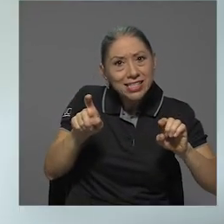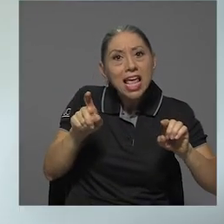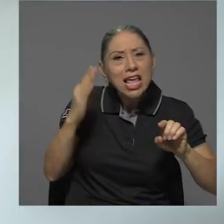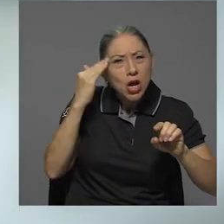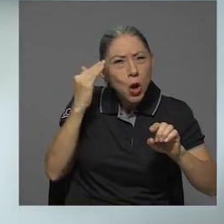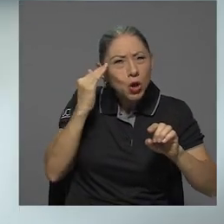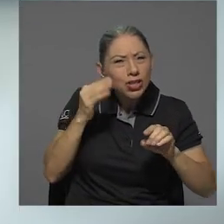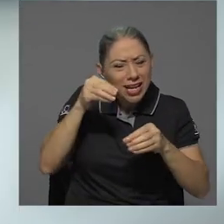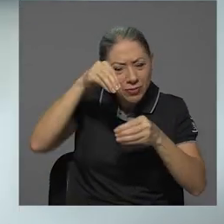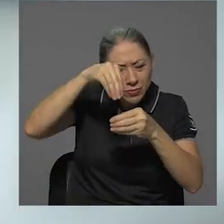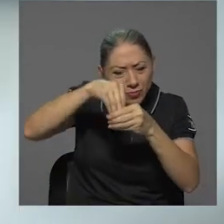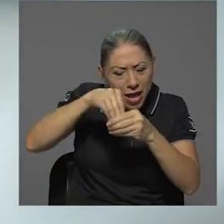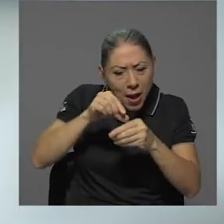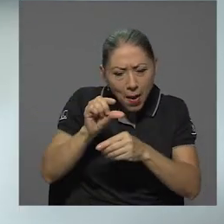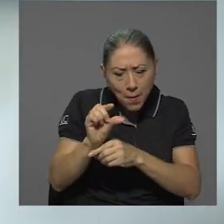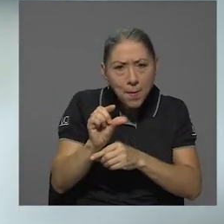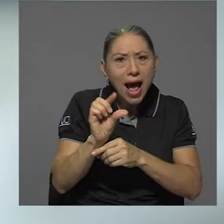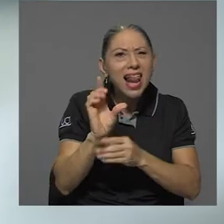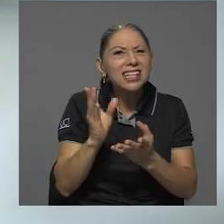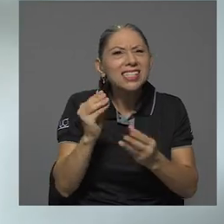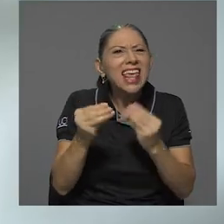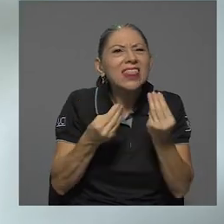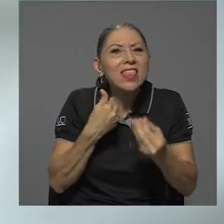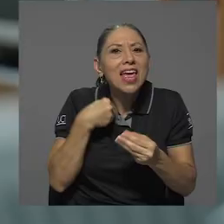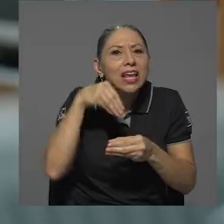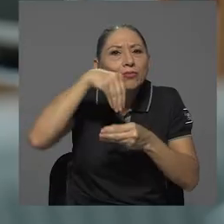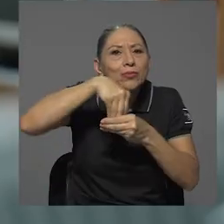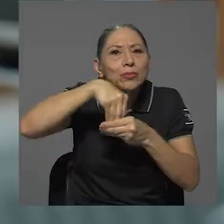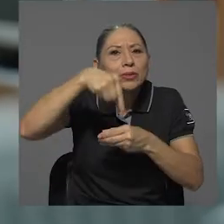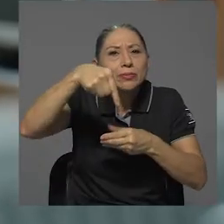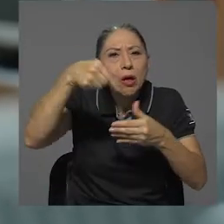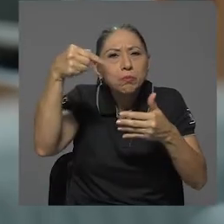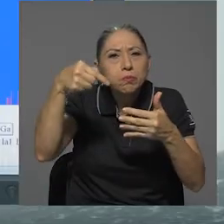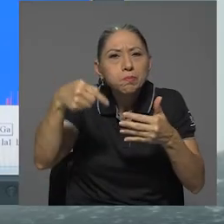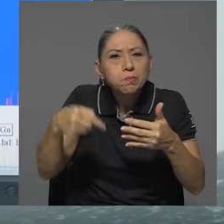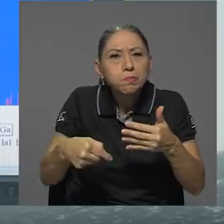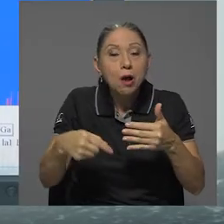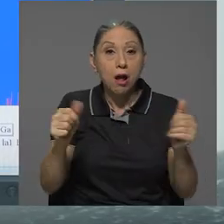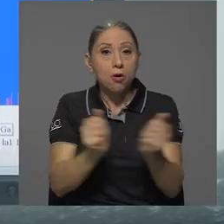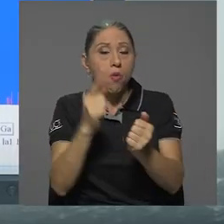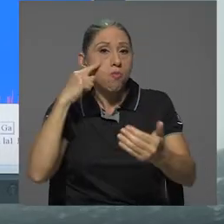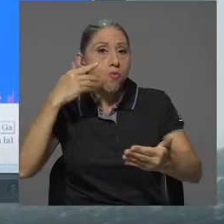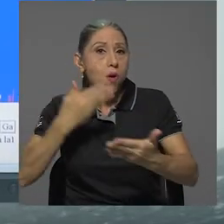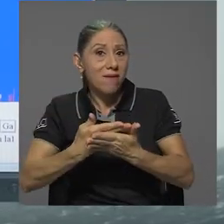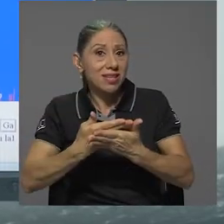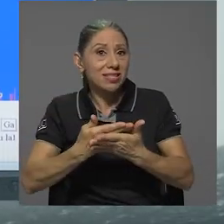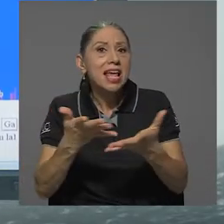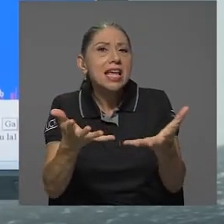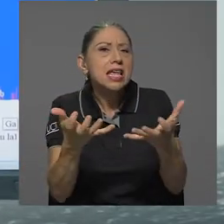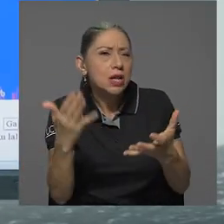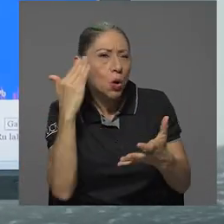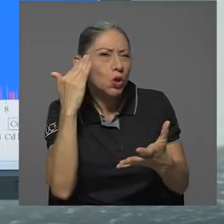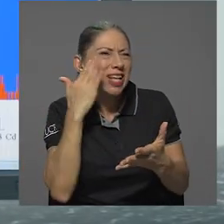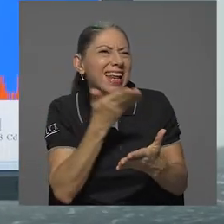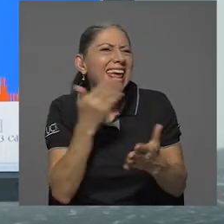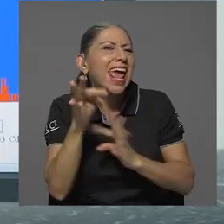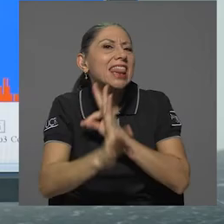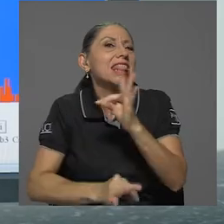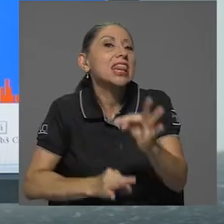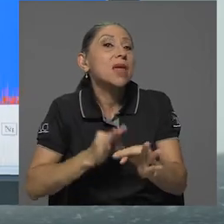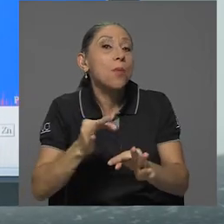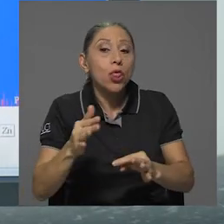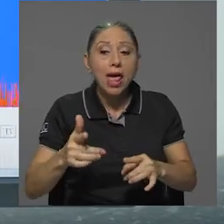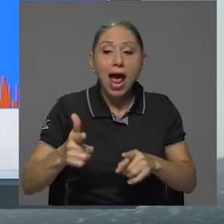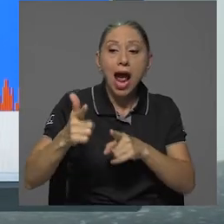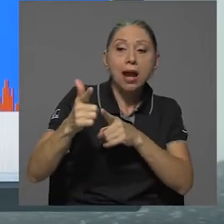la composición elemental de estas municiones. Con estas pruebas, los investigadores pretenden conocer el tipo de arma que se